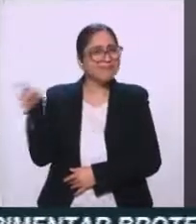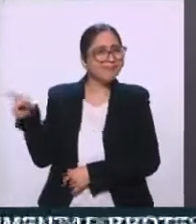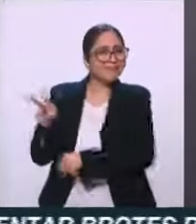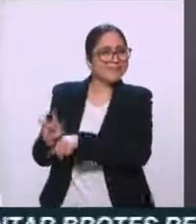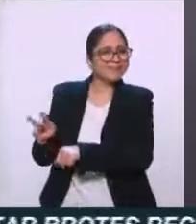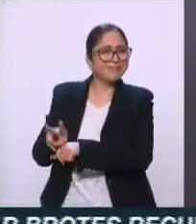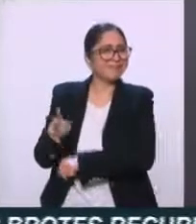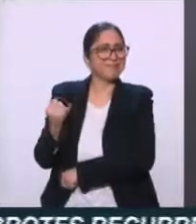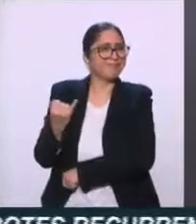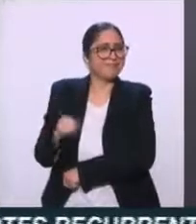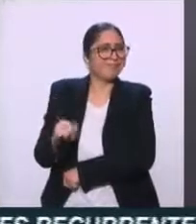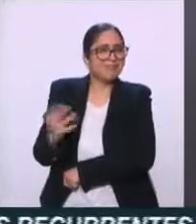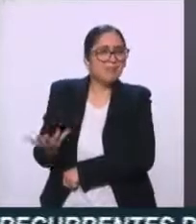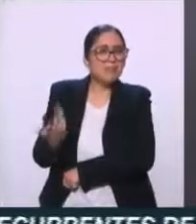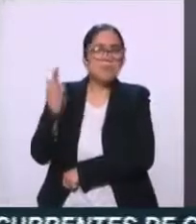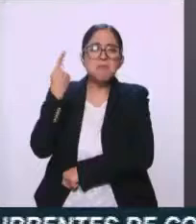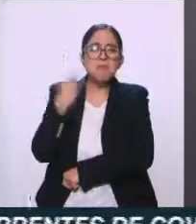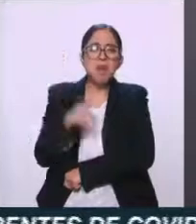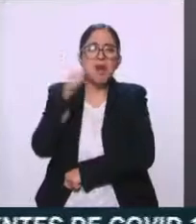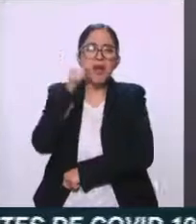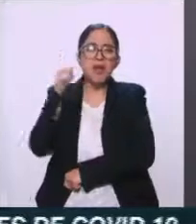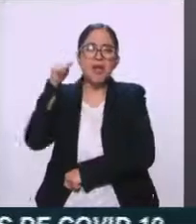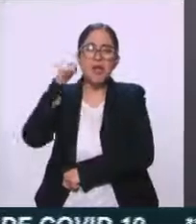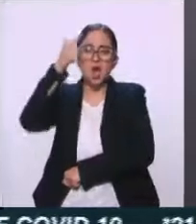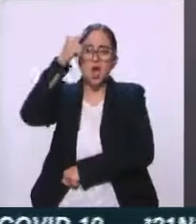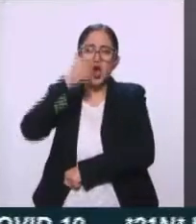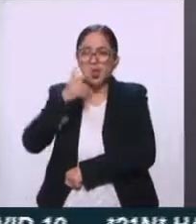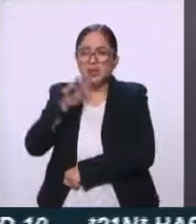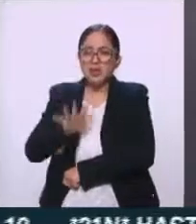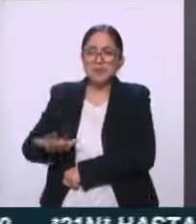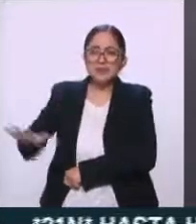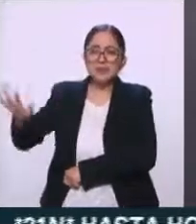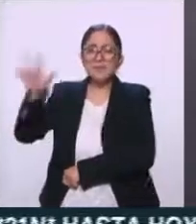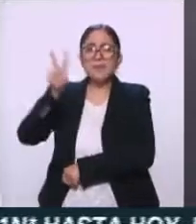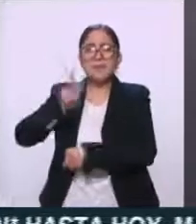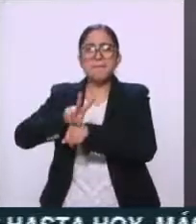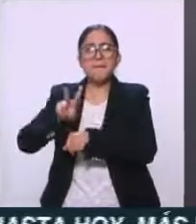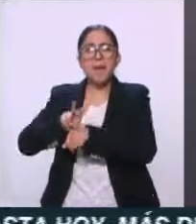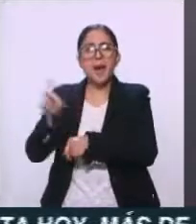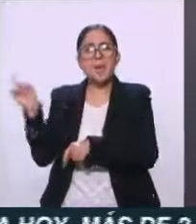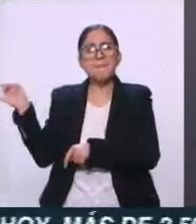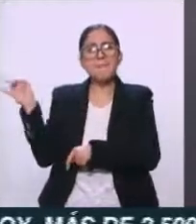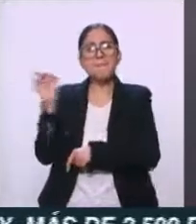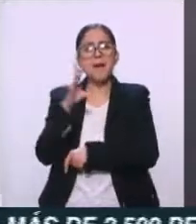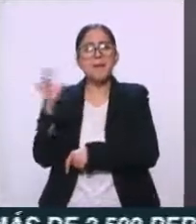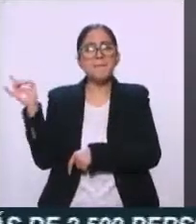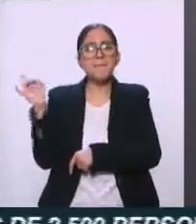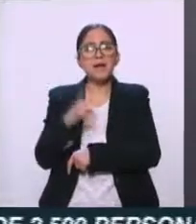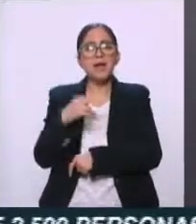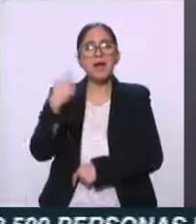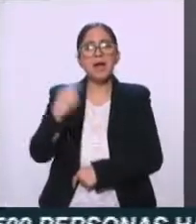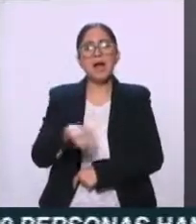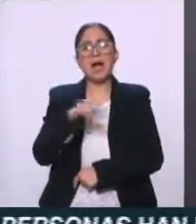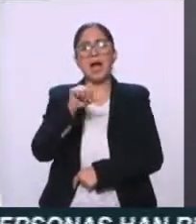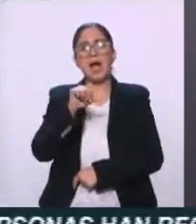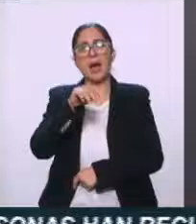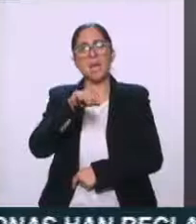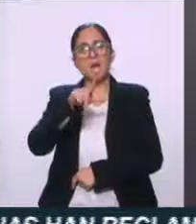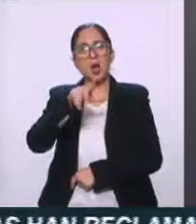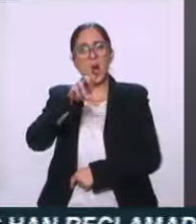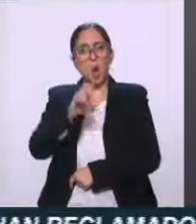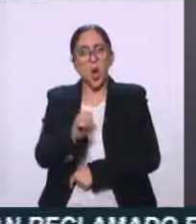por la noche, en todas las ciudades principales de Venezuela, lanzaron el training topic Am López de Comunista